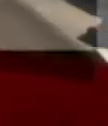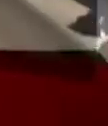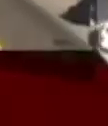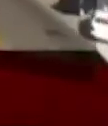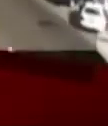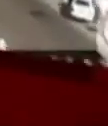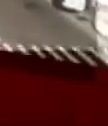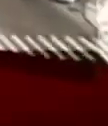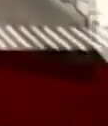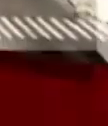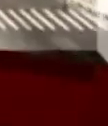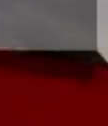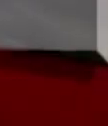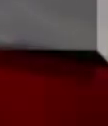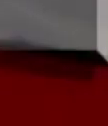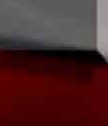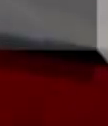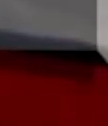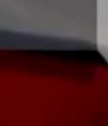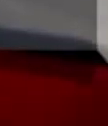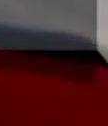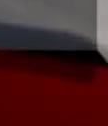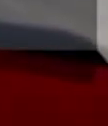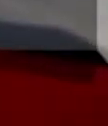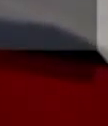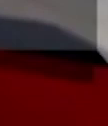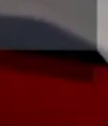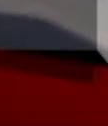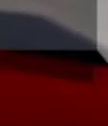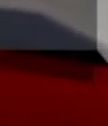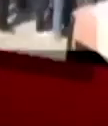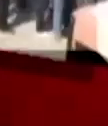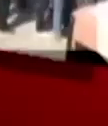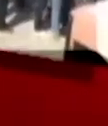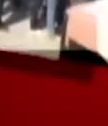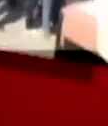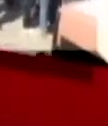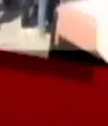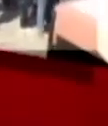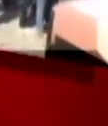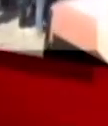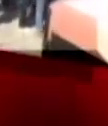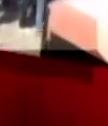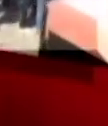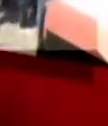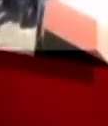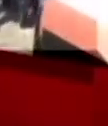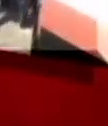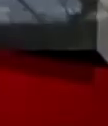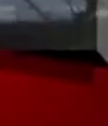cuando estás mintiendo, cuando no te dejas ver.